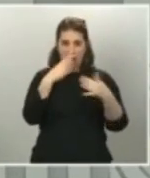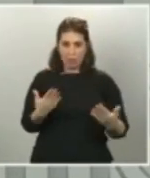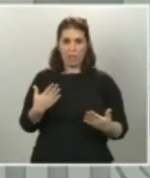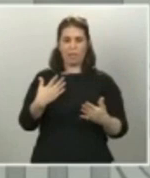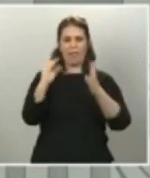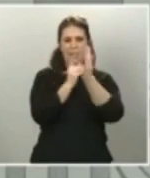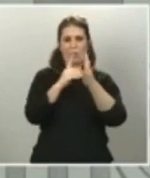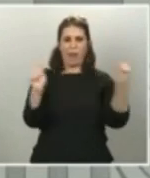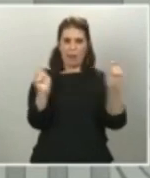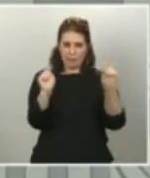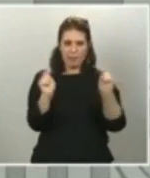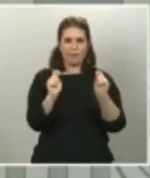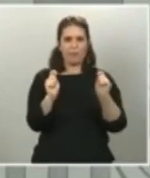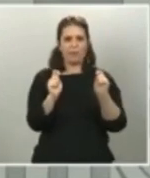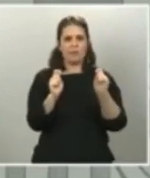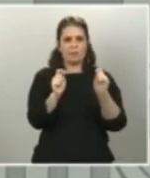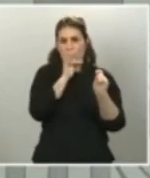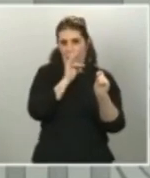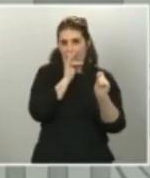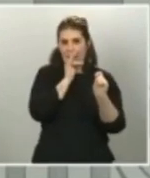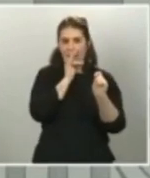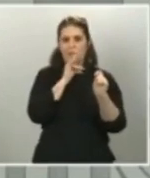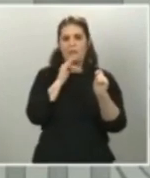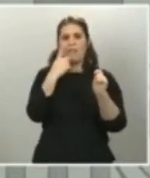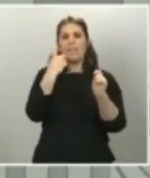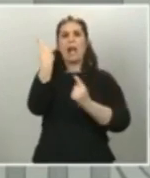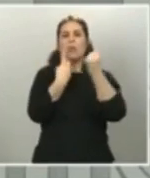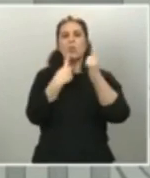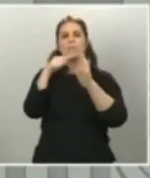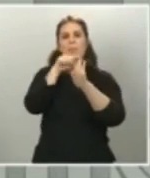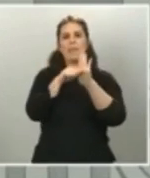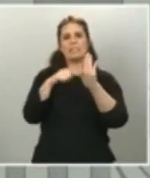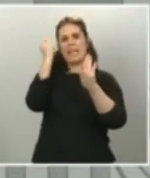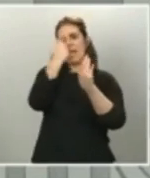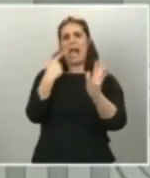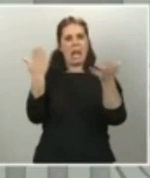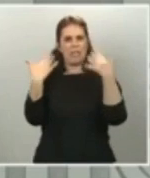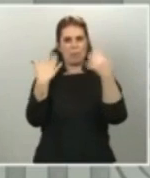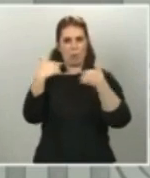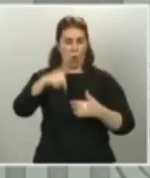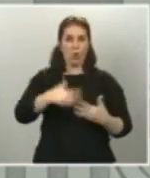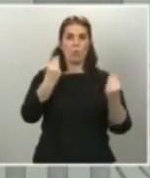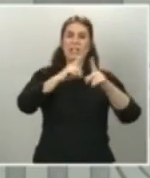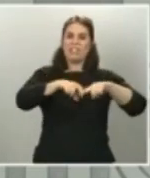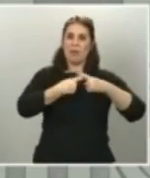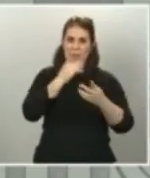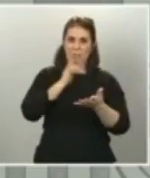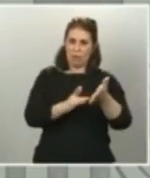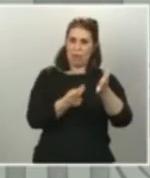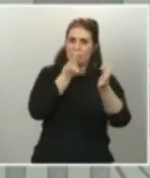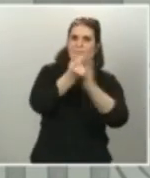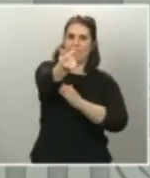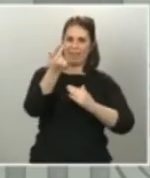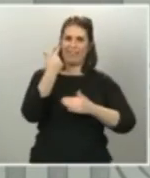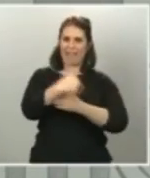tomar algunas medidas de alivio. Hoy muchos niños y muchas familias disfrutan de una de esas primeras medidas de alivio. Quiero volver a insistir en la